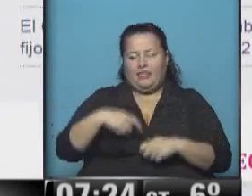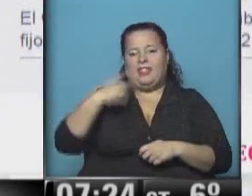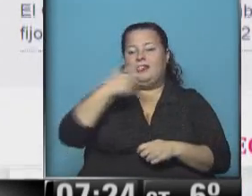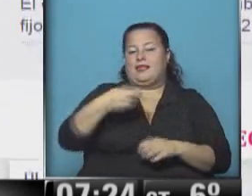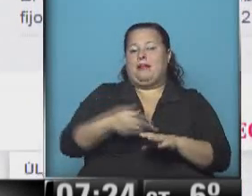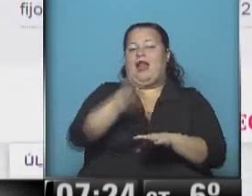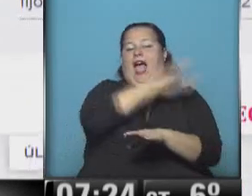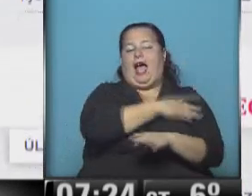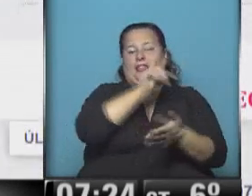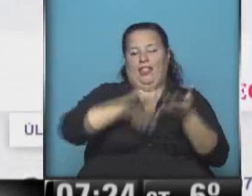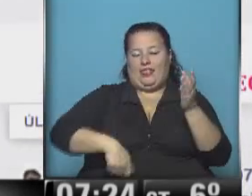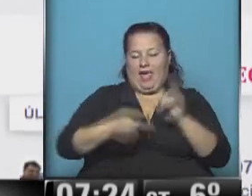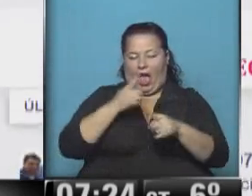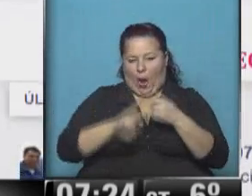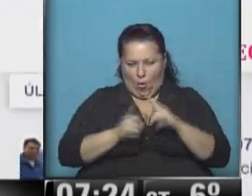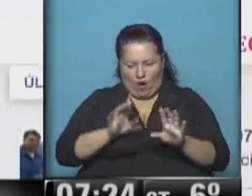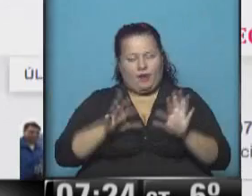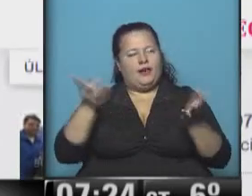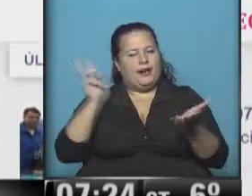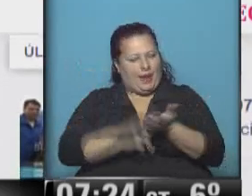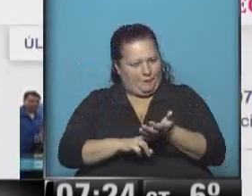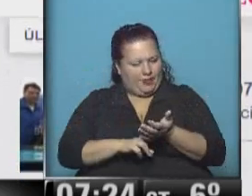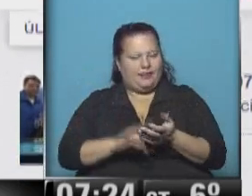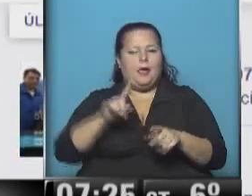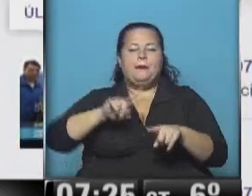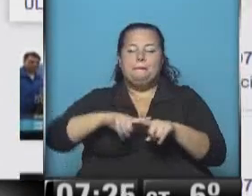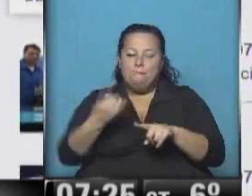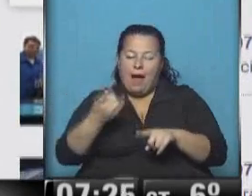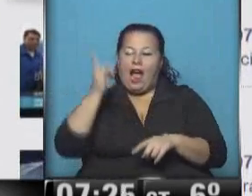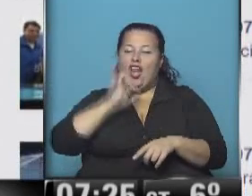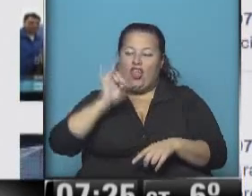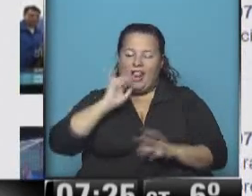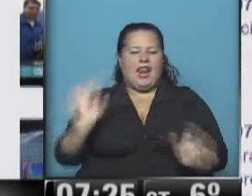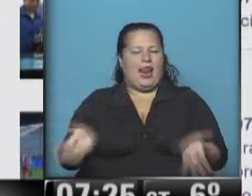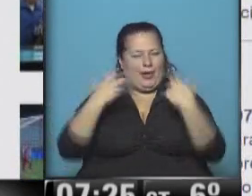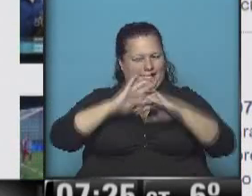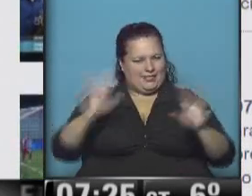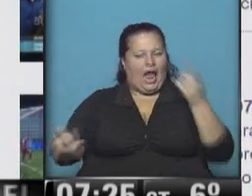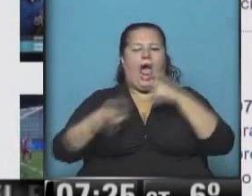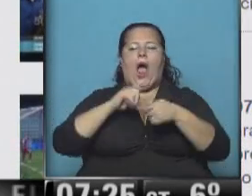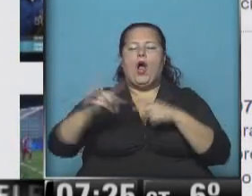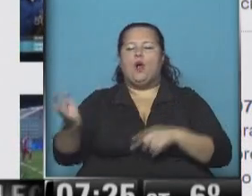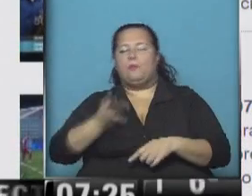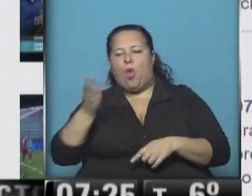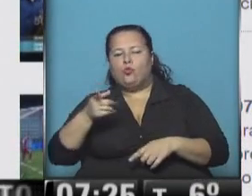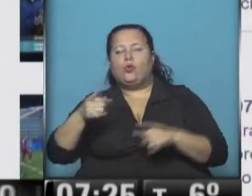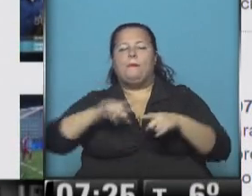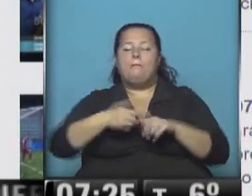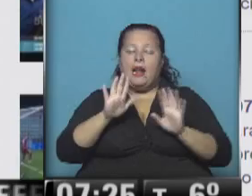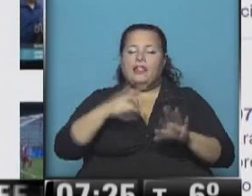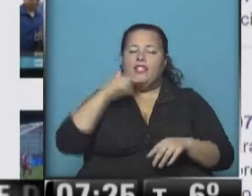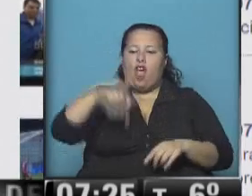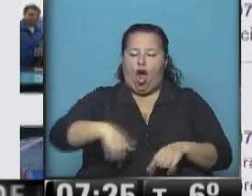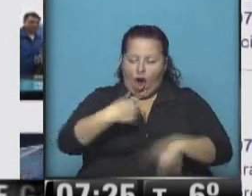semana previa a la firma del acuerdo. A ver, reiteramos, se levantó el paro lechero tras un acuerdo con los productores, paro que estaba también